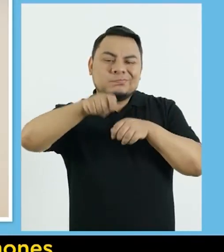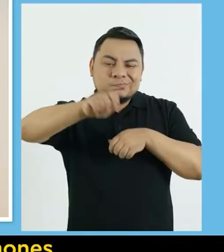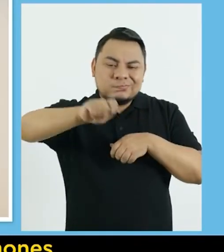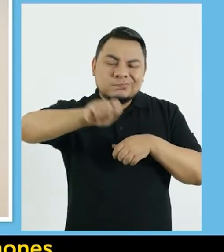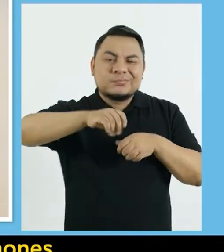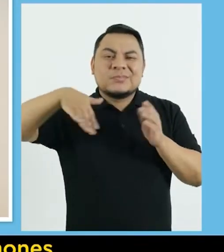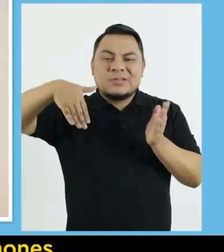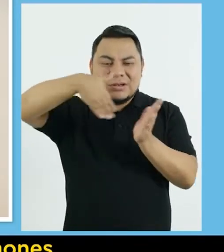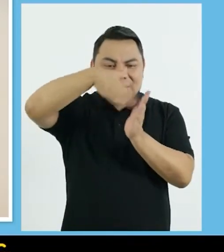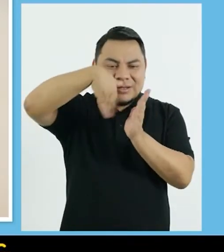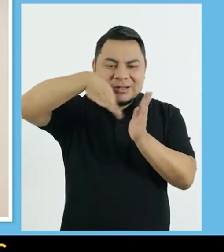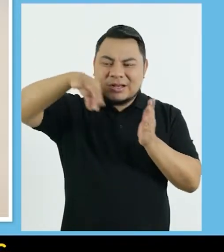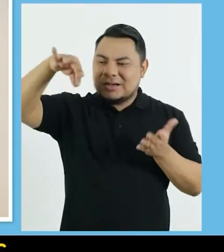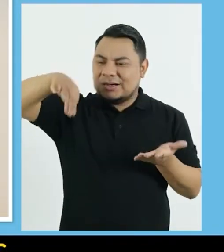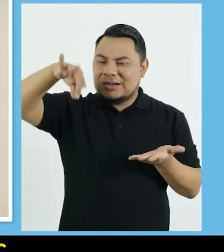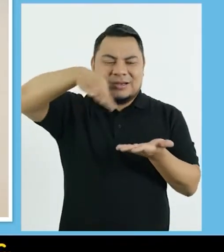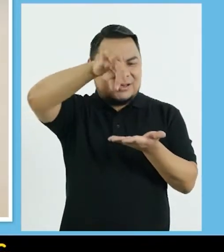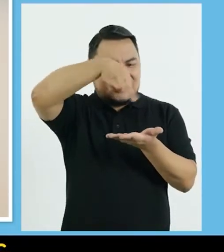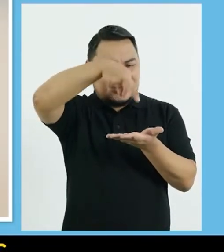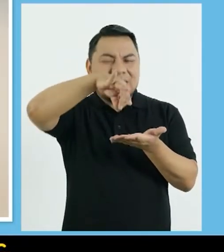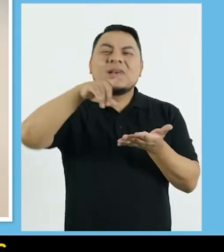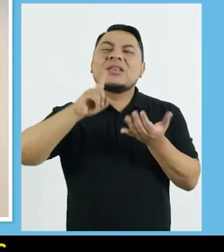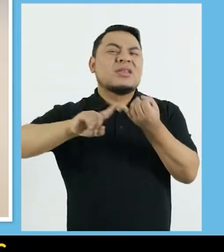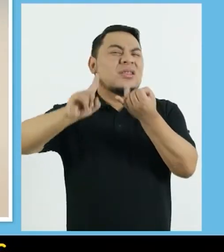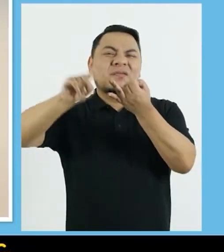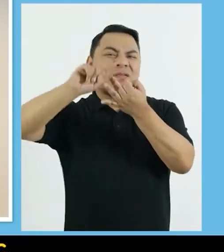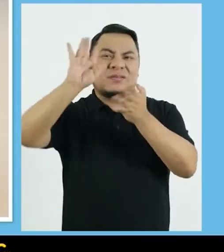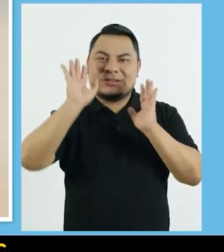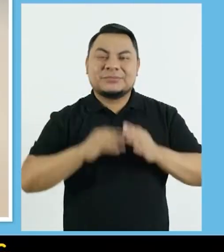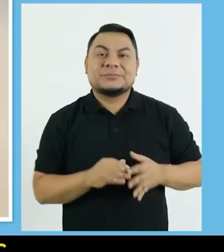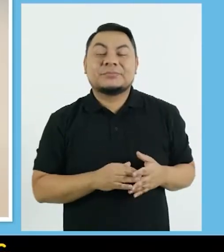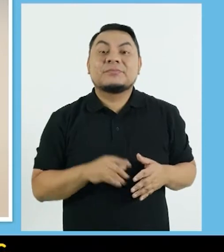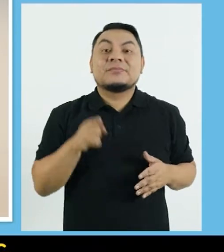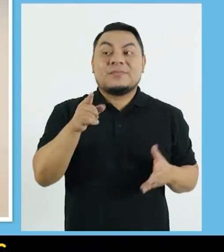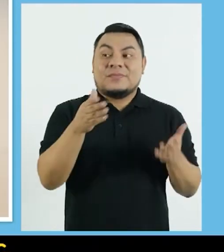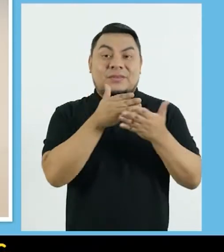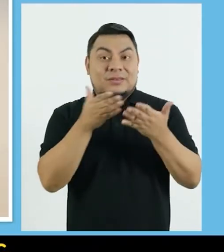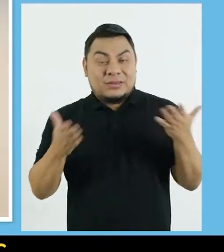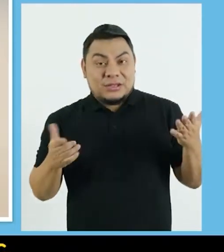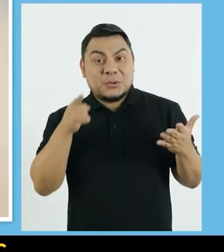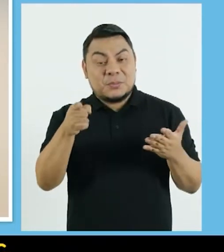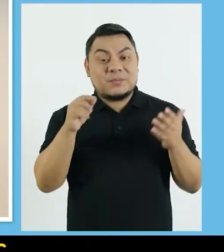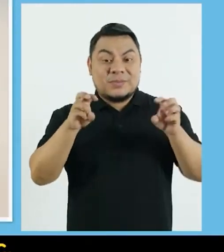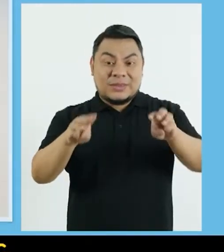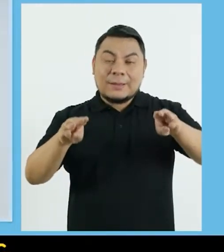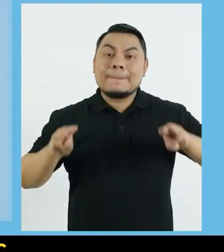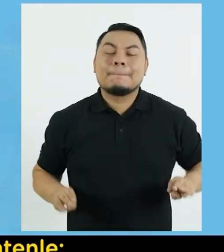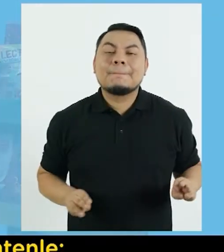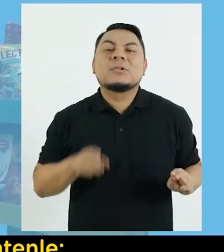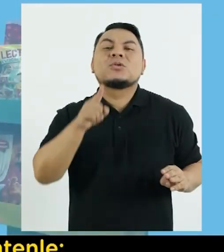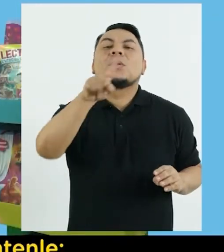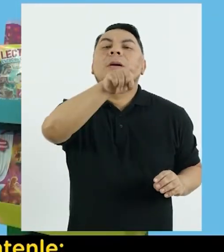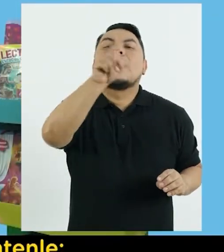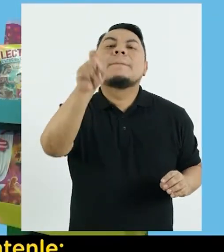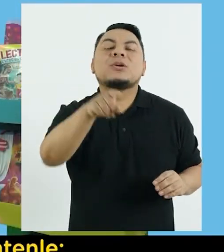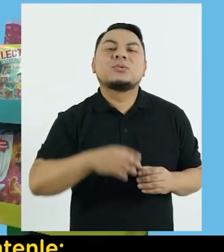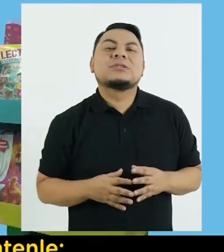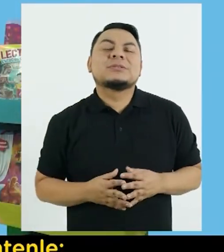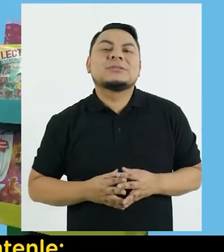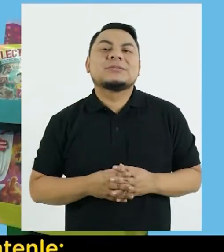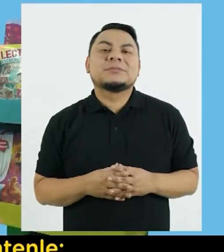colores Plumones Crayolas Témperas Acuarelas Etcétera Con los